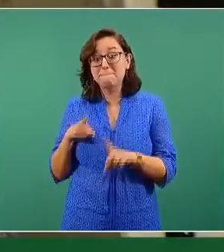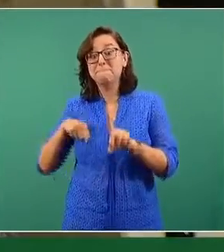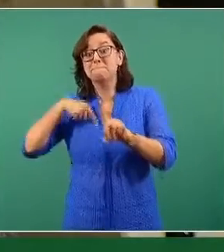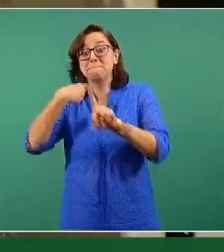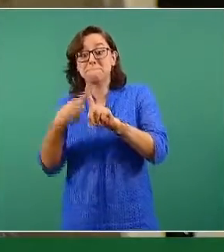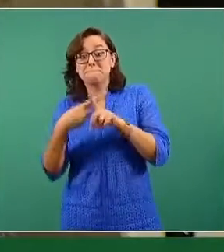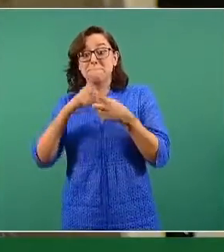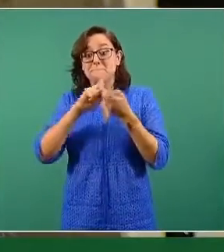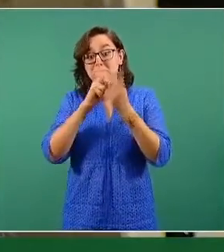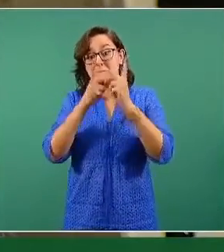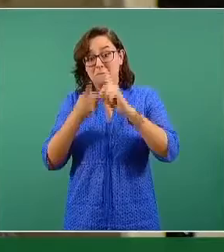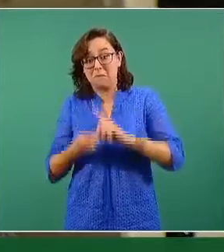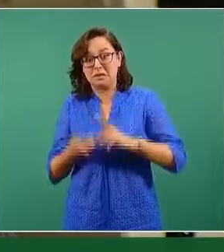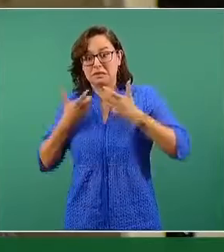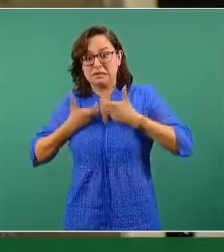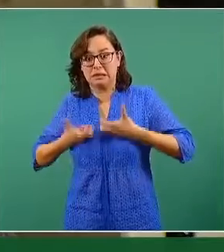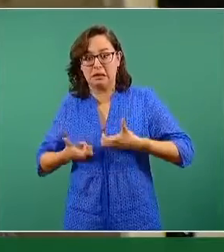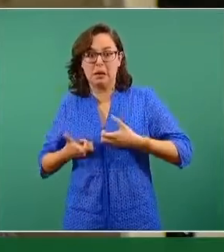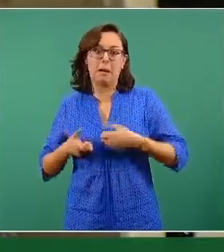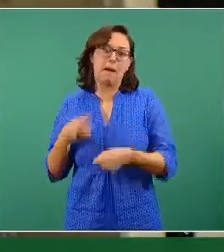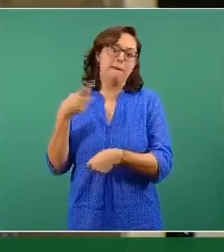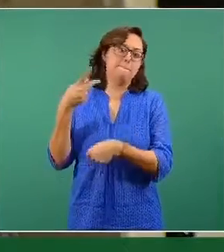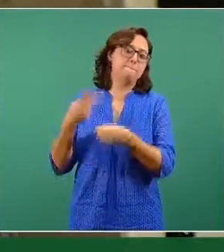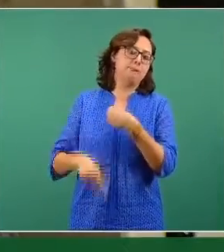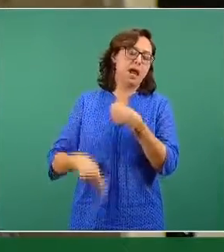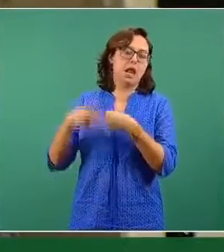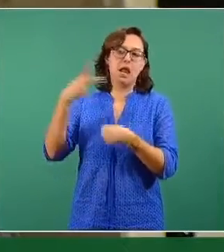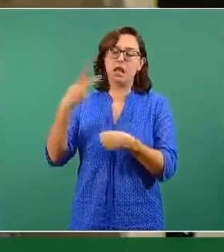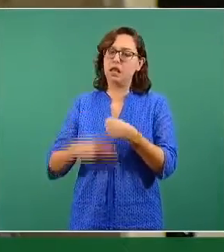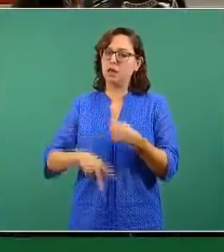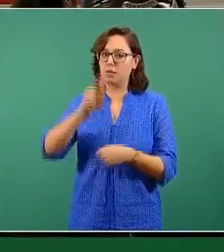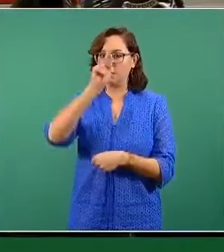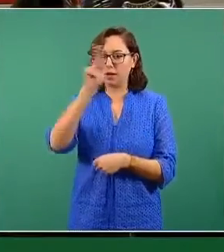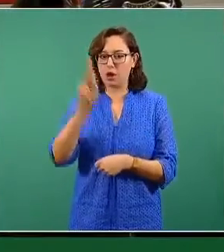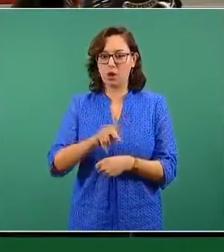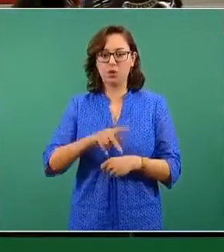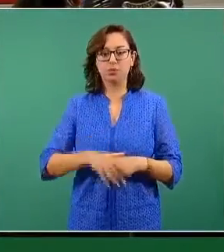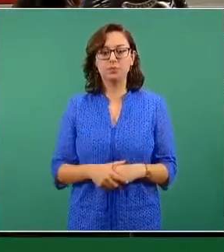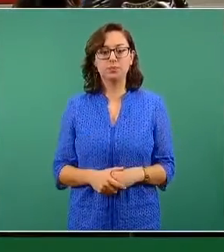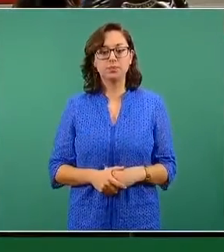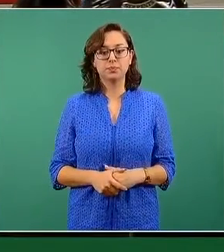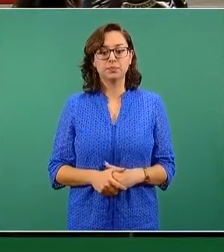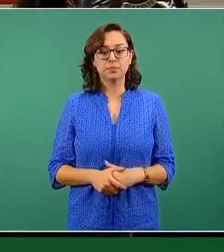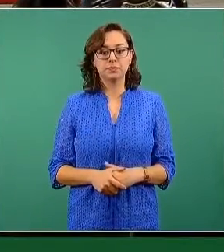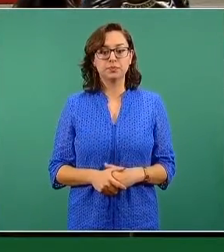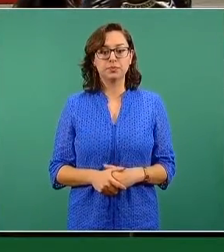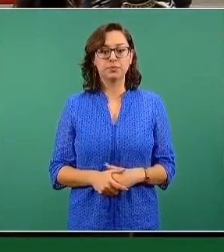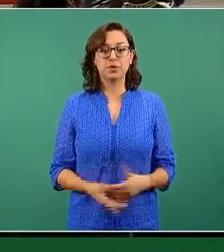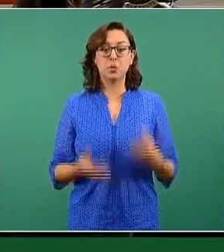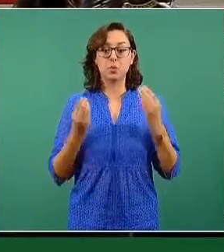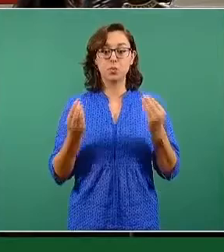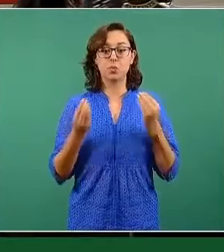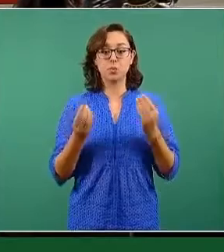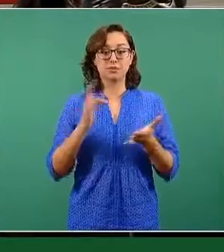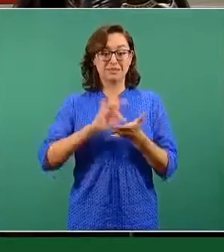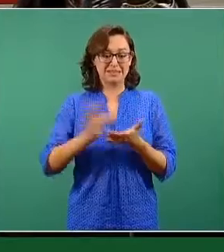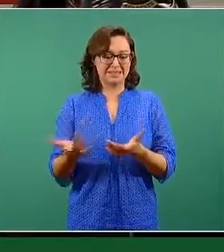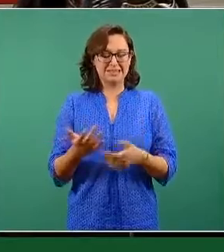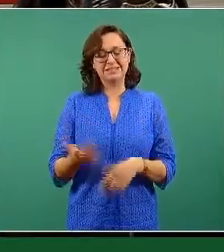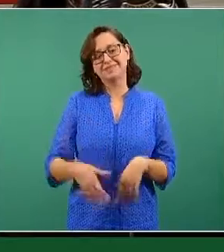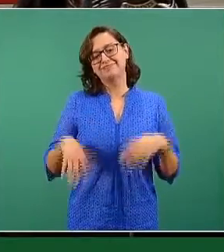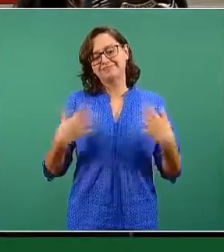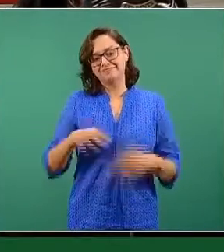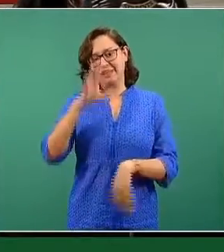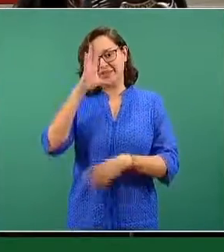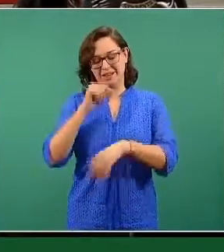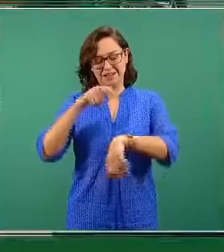en focos rojos el sector salud en México. Muchas gracias. Lástima que me hizo esta pregunta a sólo tres minutos